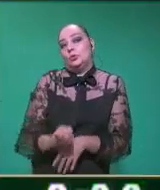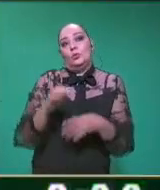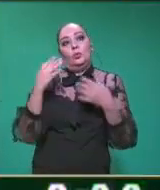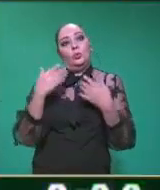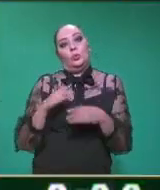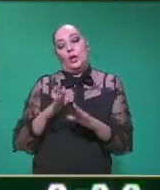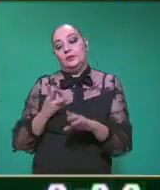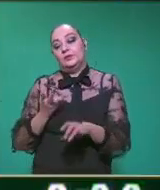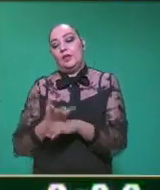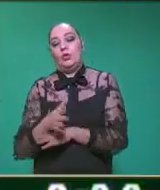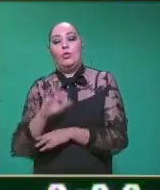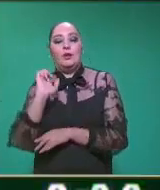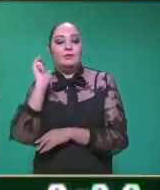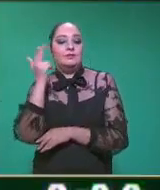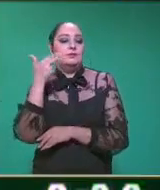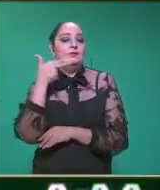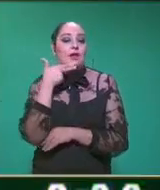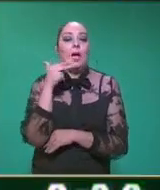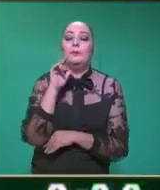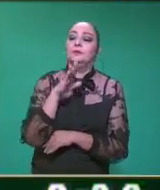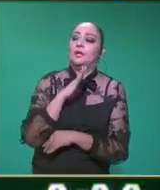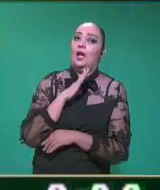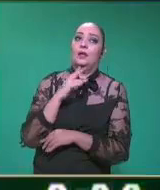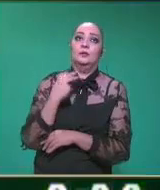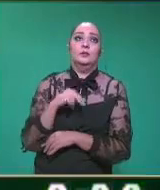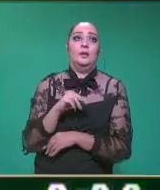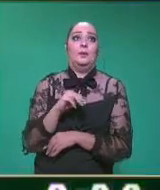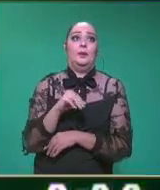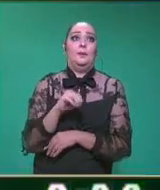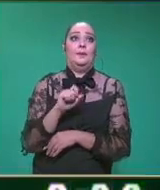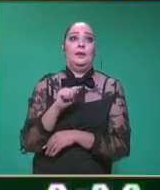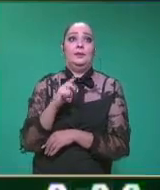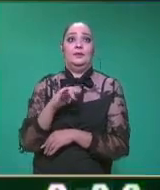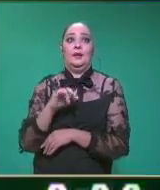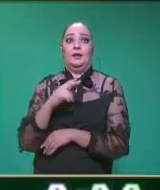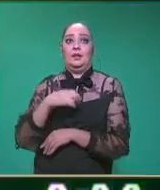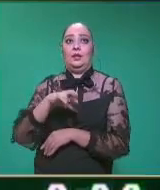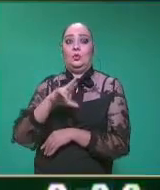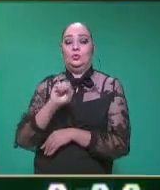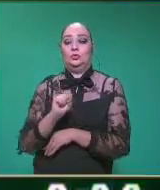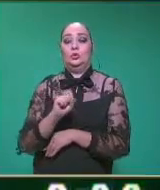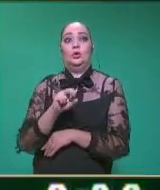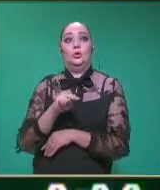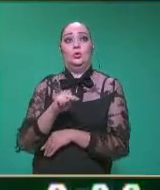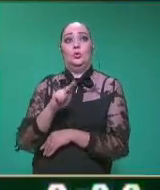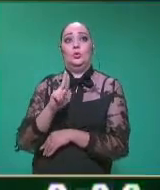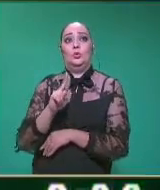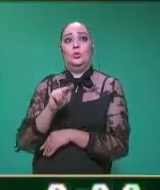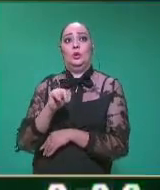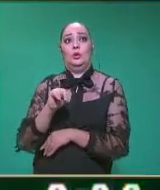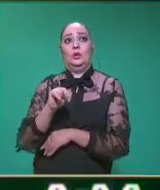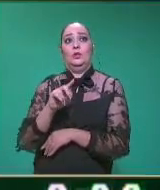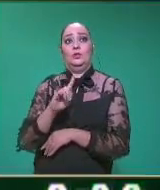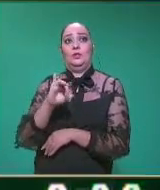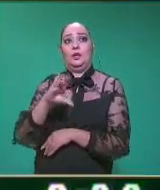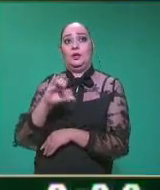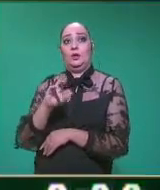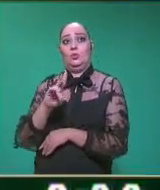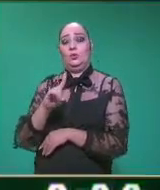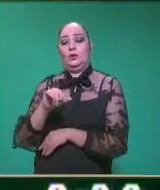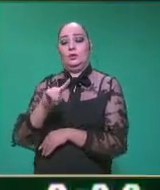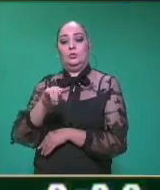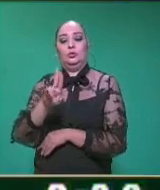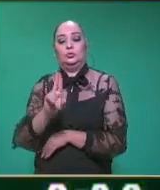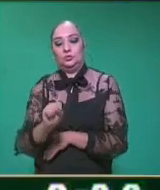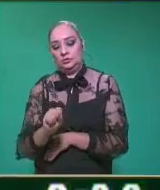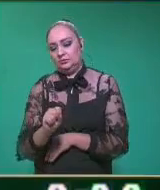estado de Chiapas, que es el Metaquirus nudicaudatus. Y pues bueno, esta especie se tenía un poco de